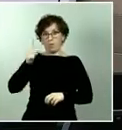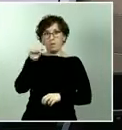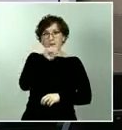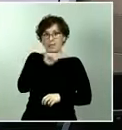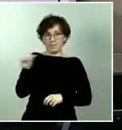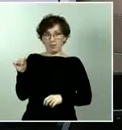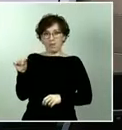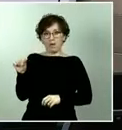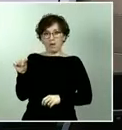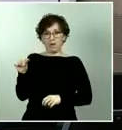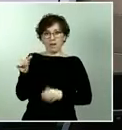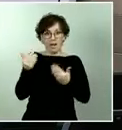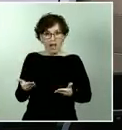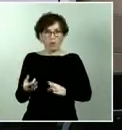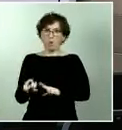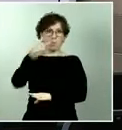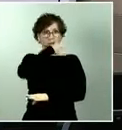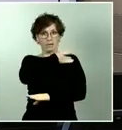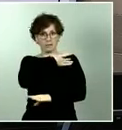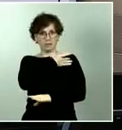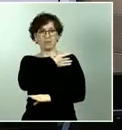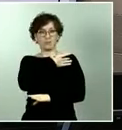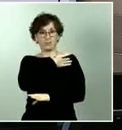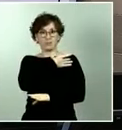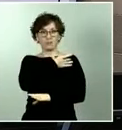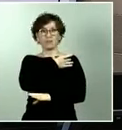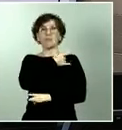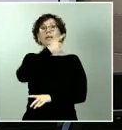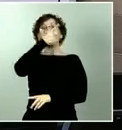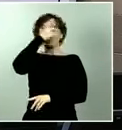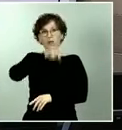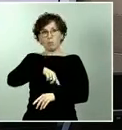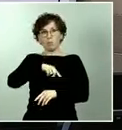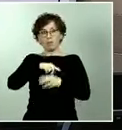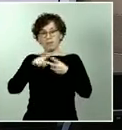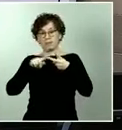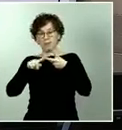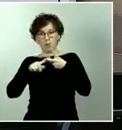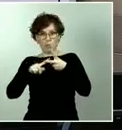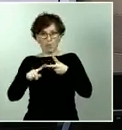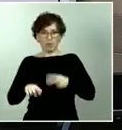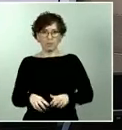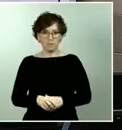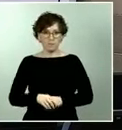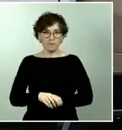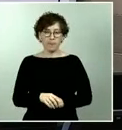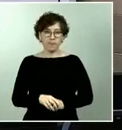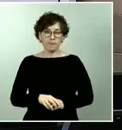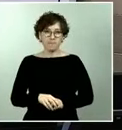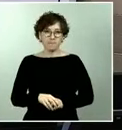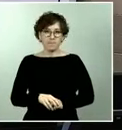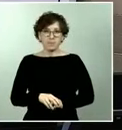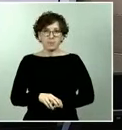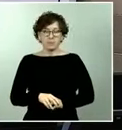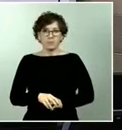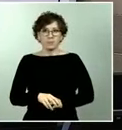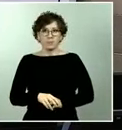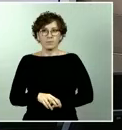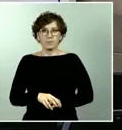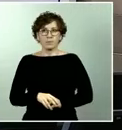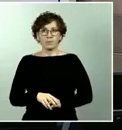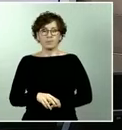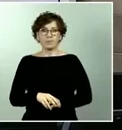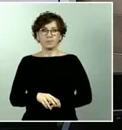y ligeramente superiores a la segunda semana. Adicionalmente, estamos utilizando el estudio de